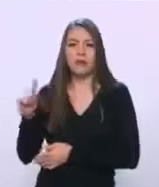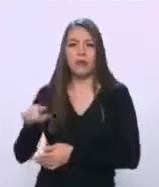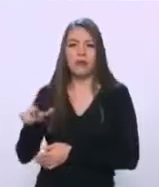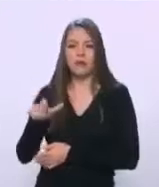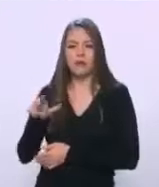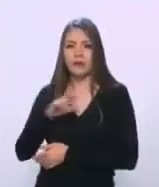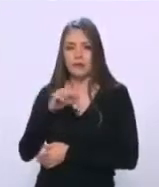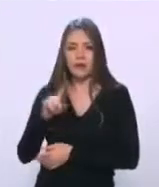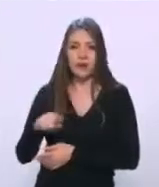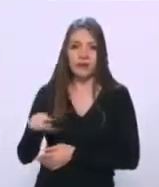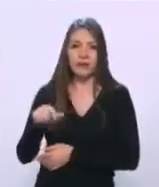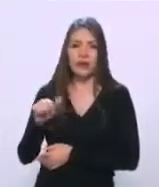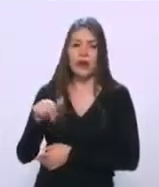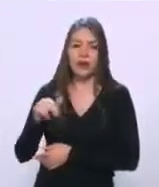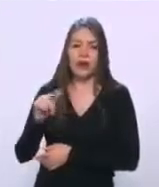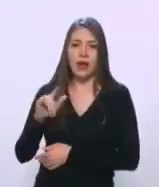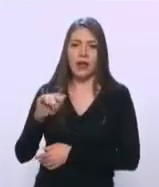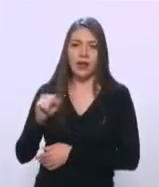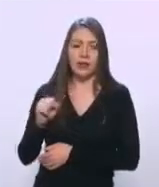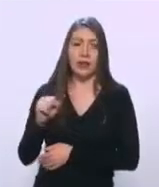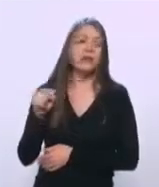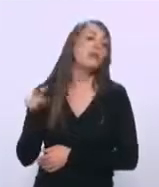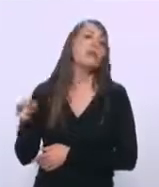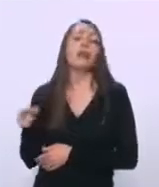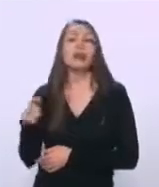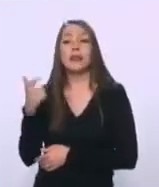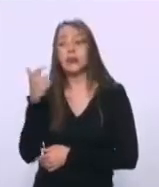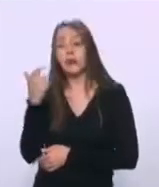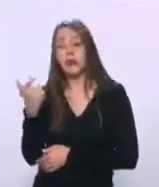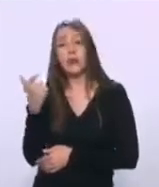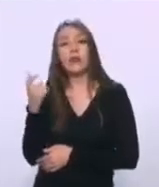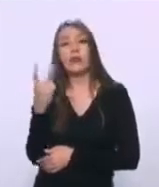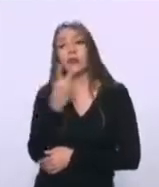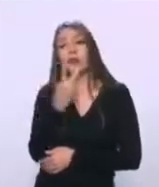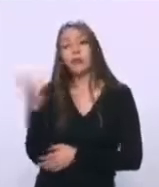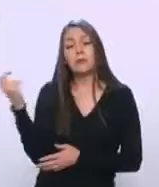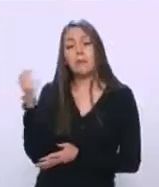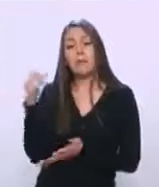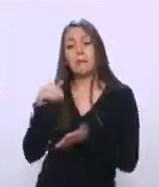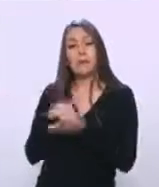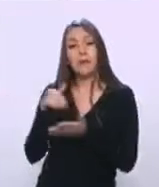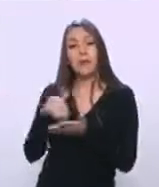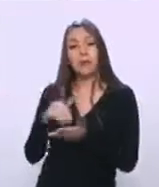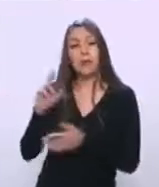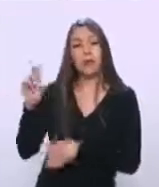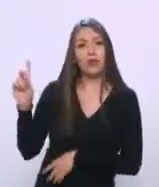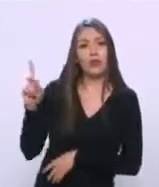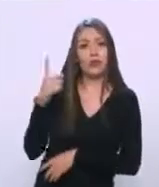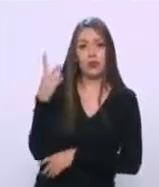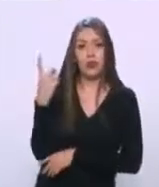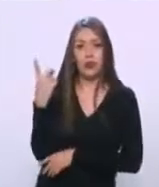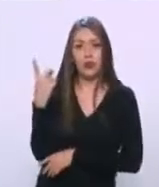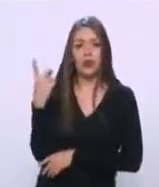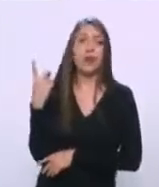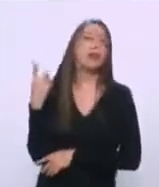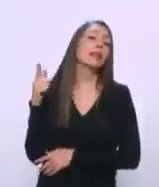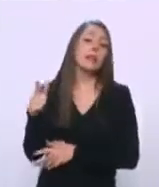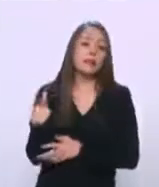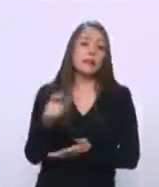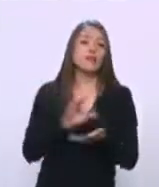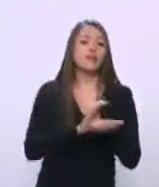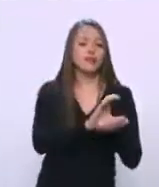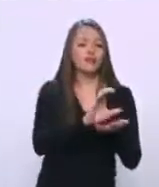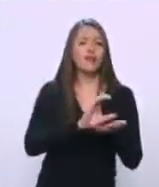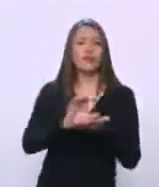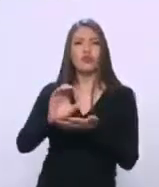Salaniz es de 200 millones de dólares que se repartieron ese mes. Vienen todas las personas que se les repartió el dinero